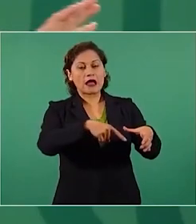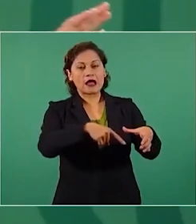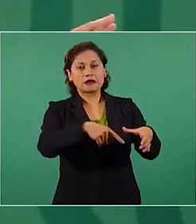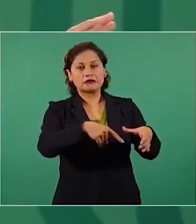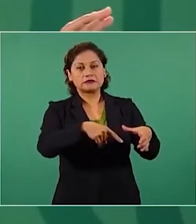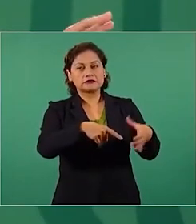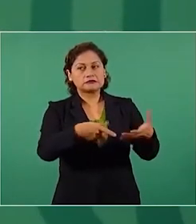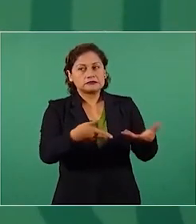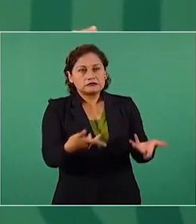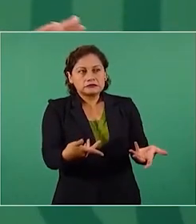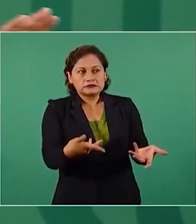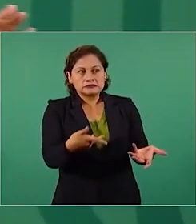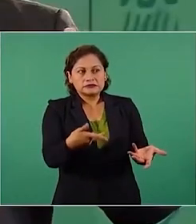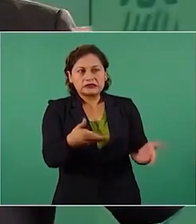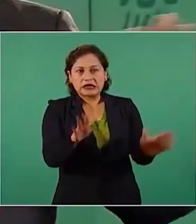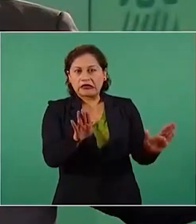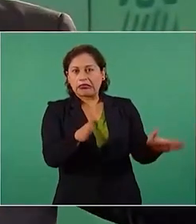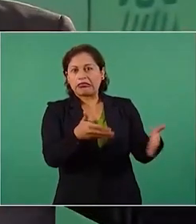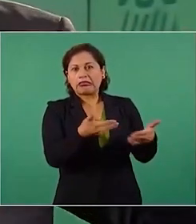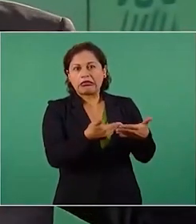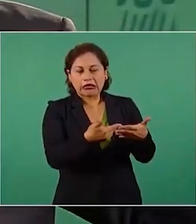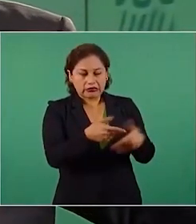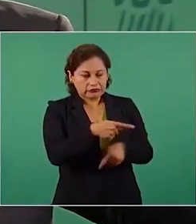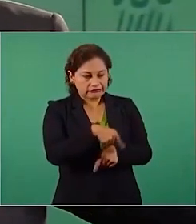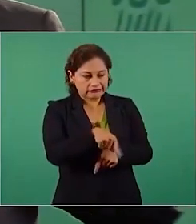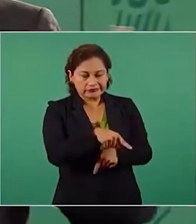pasaba nada,